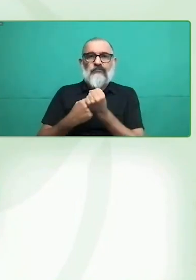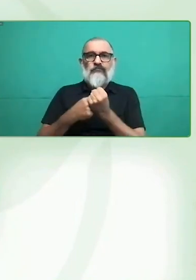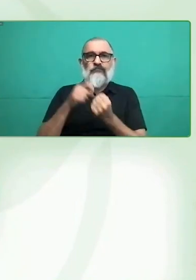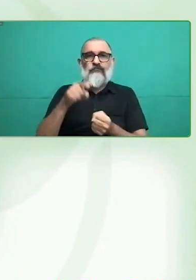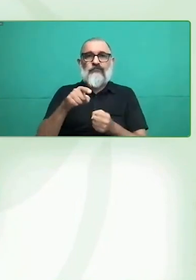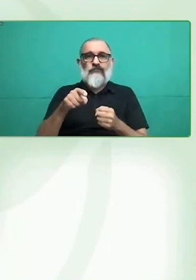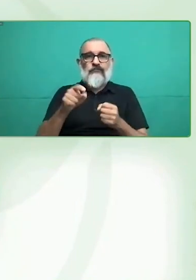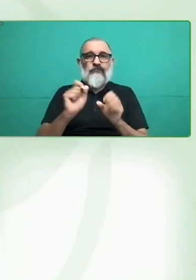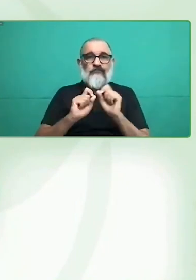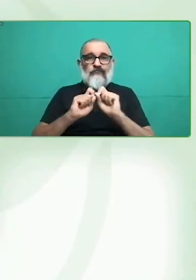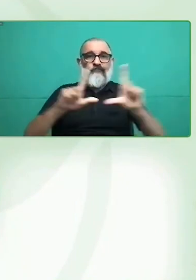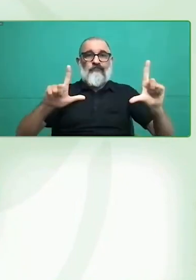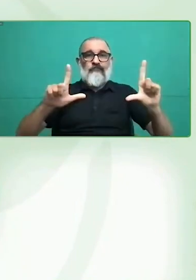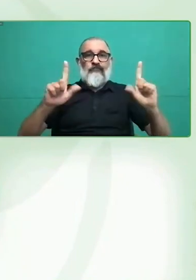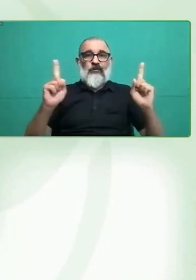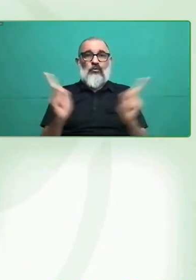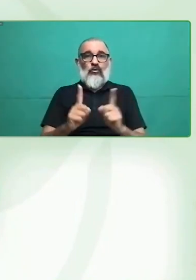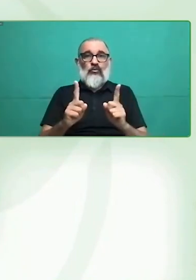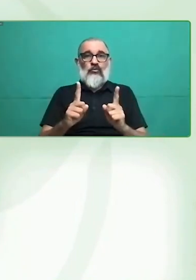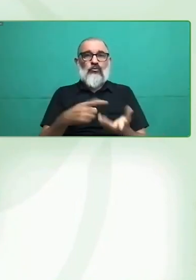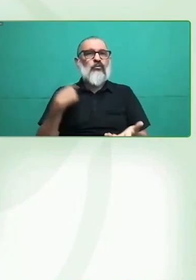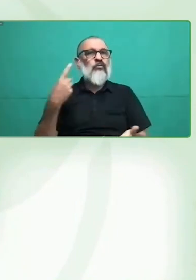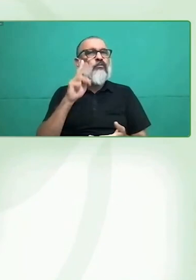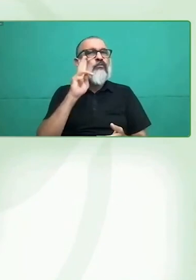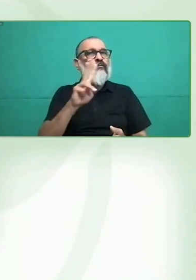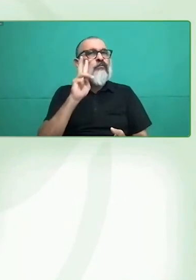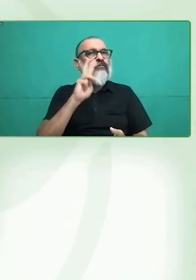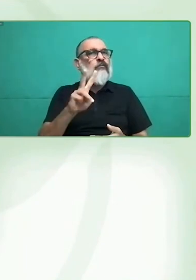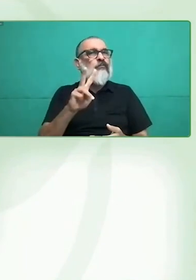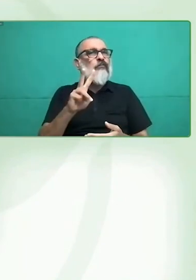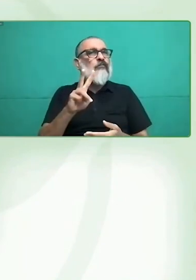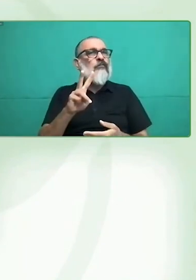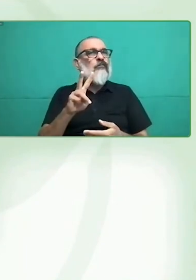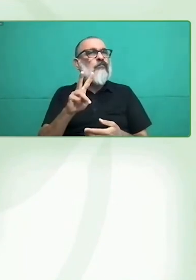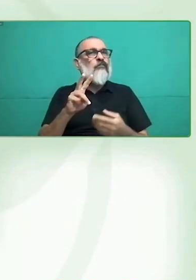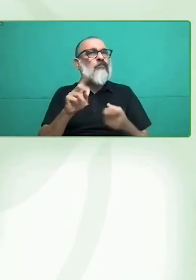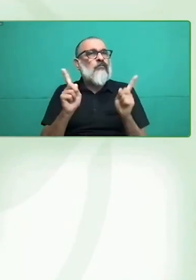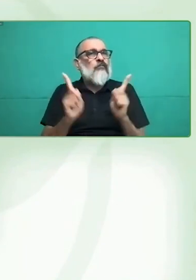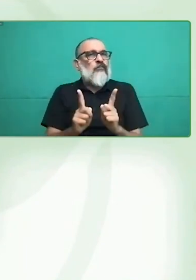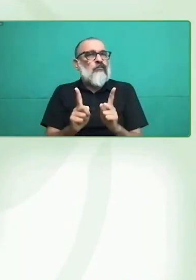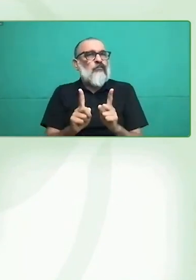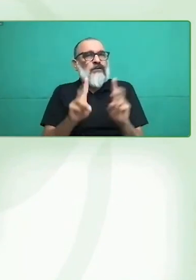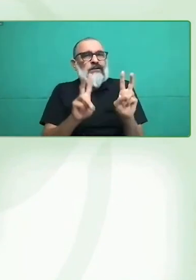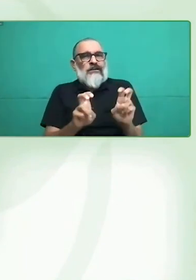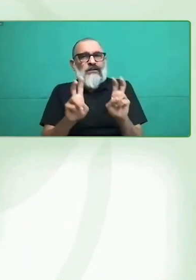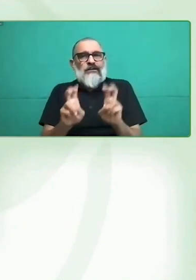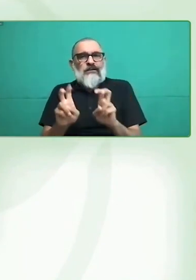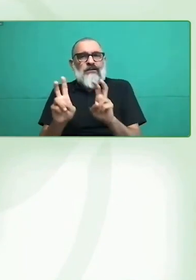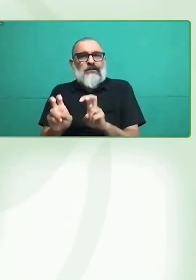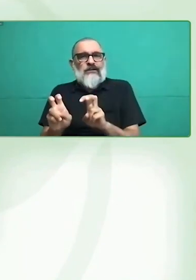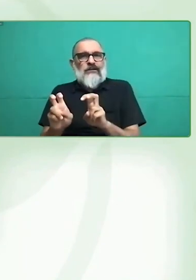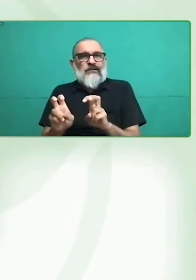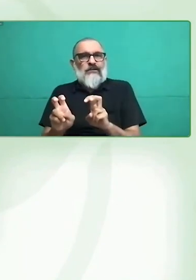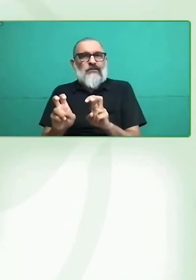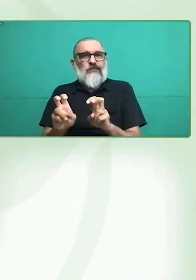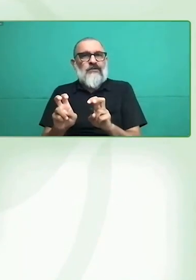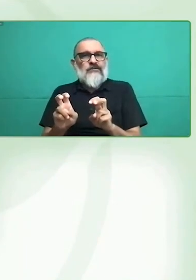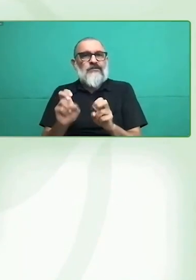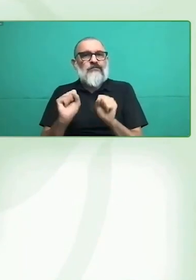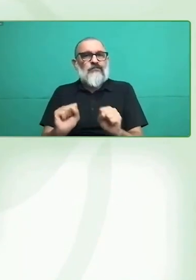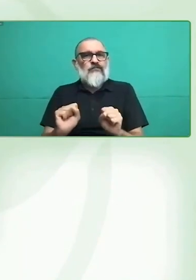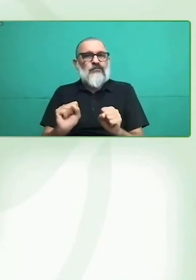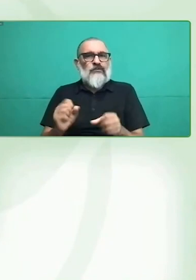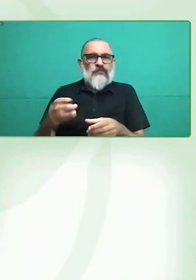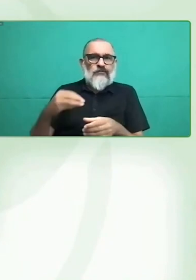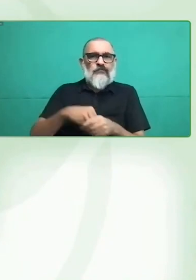temas fundamentales, todos los temas que estamos conversando en esta conferencia, sobre la necesidad de entregar